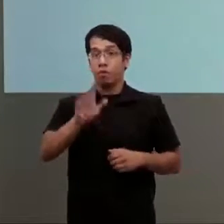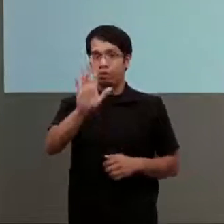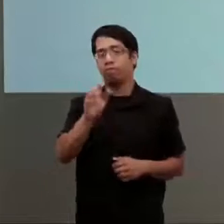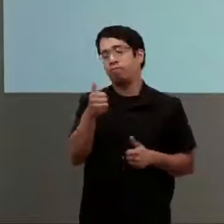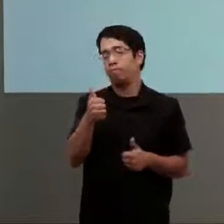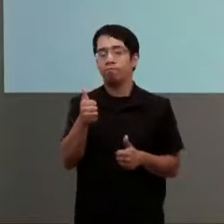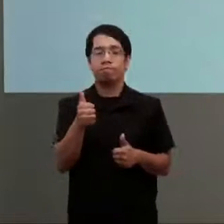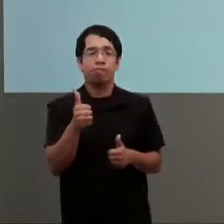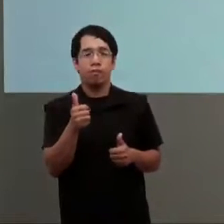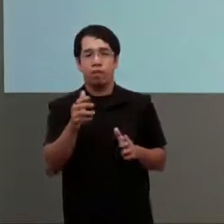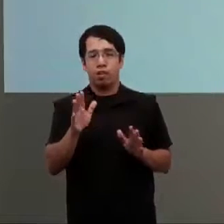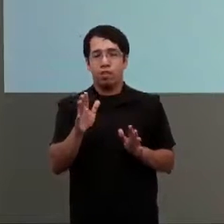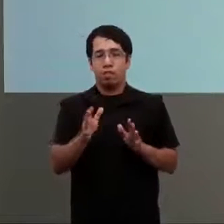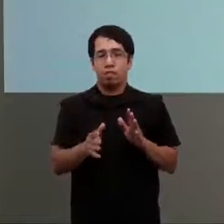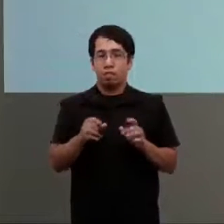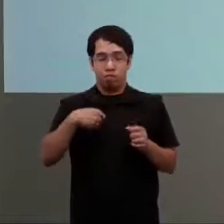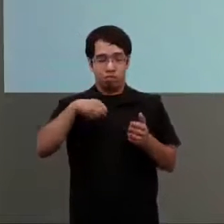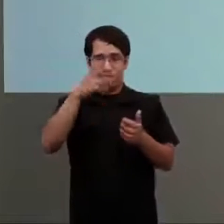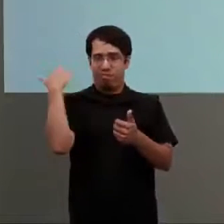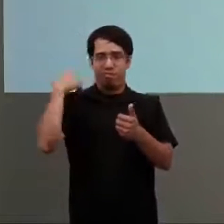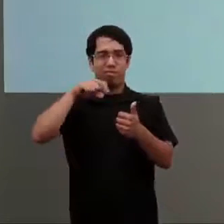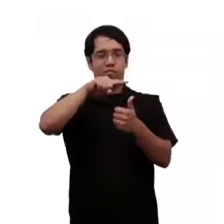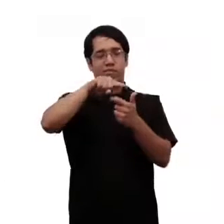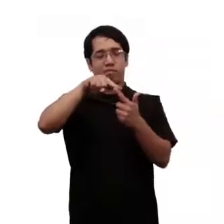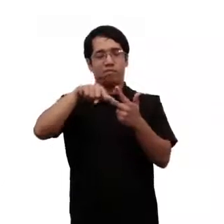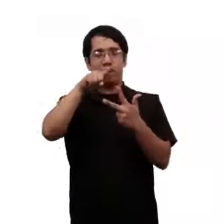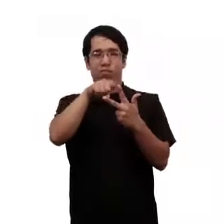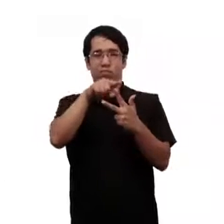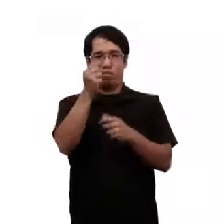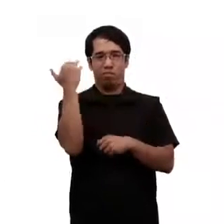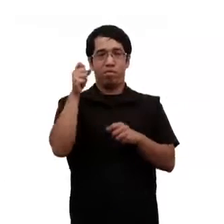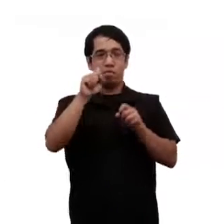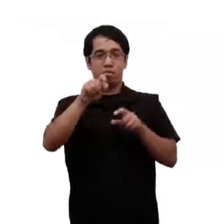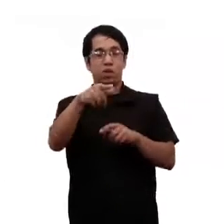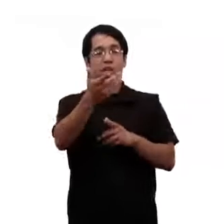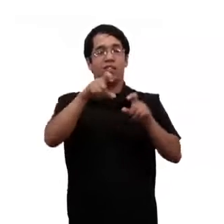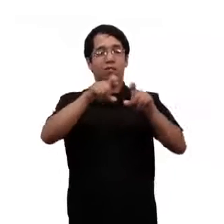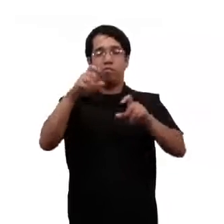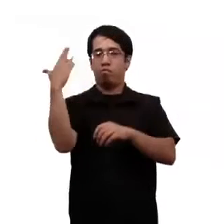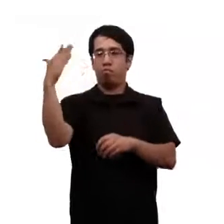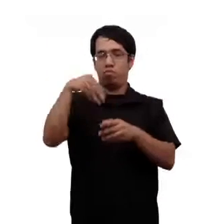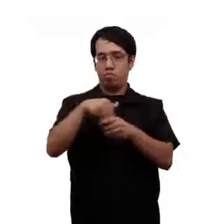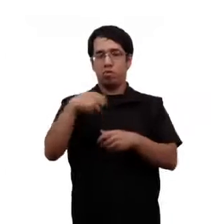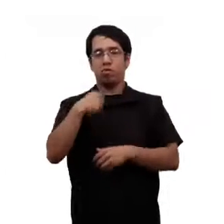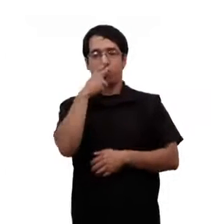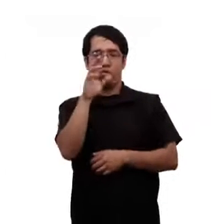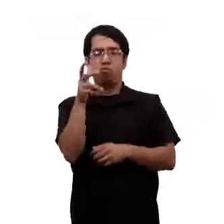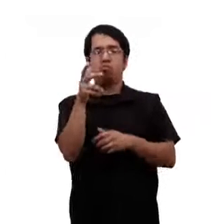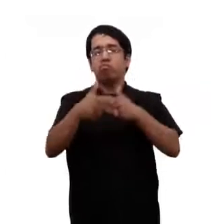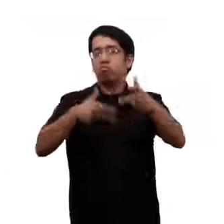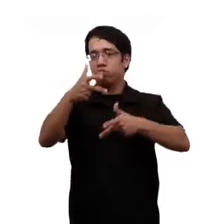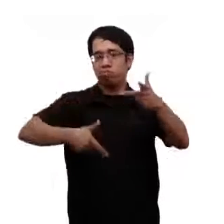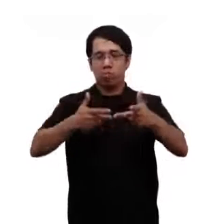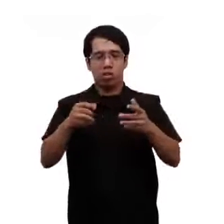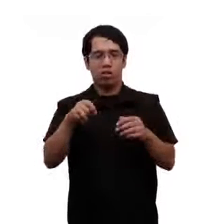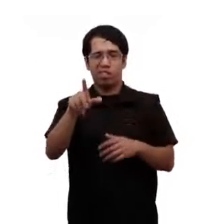Bien, antes que nada, en este segundo eje que habla de políticas públicas, gustaría comentar a qué